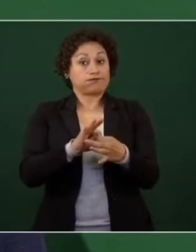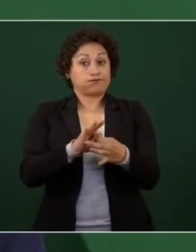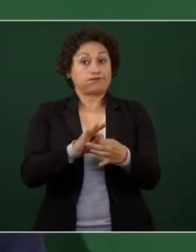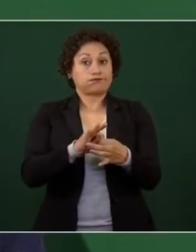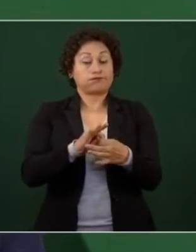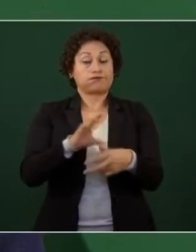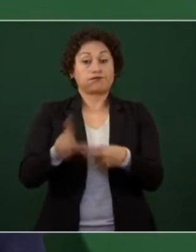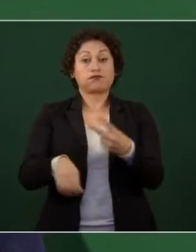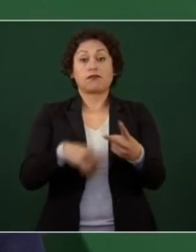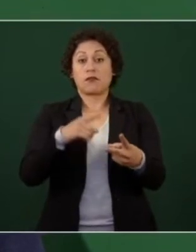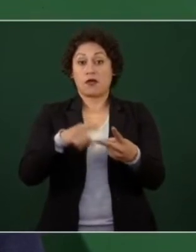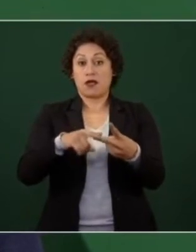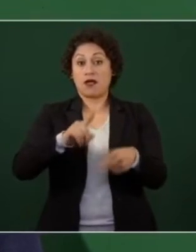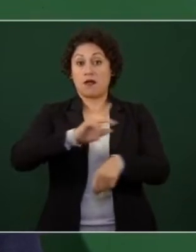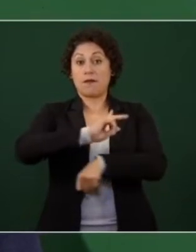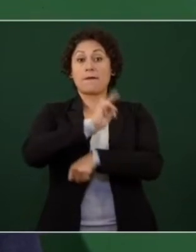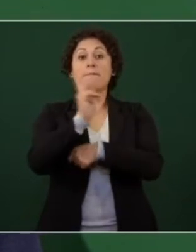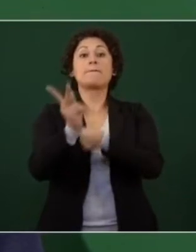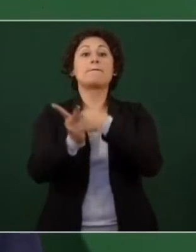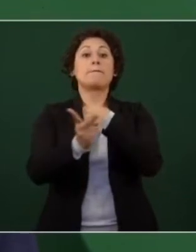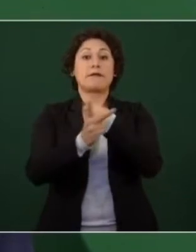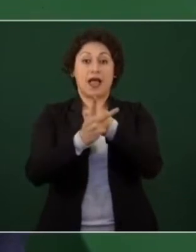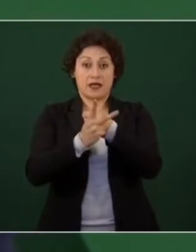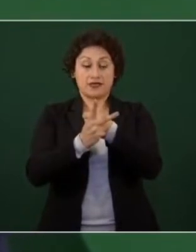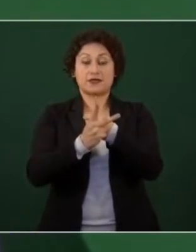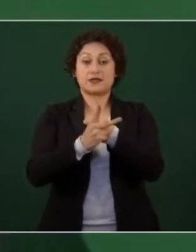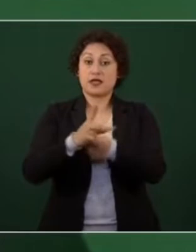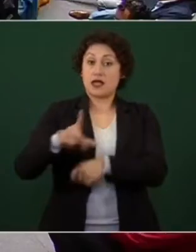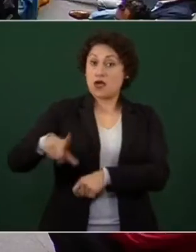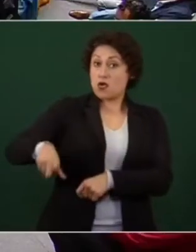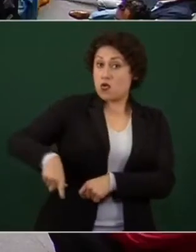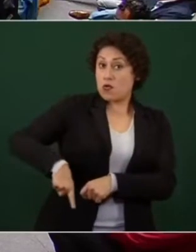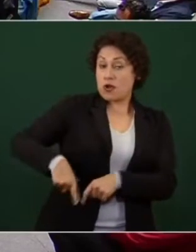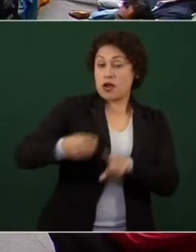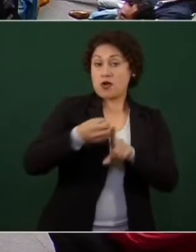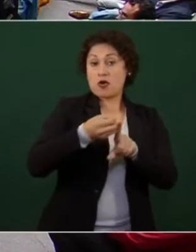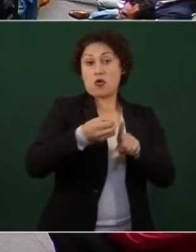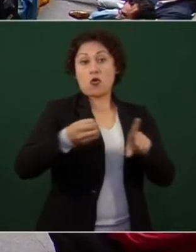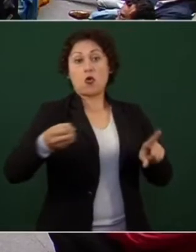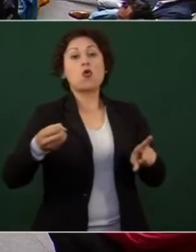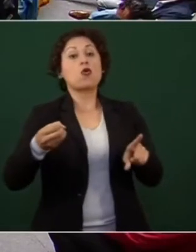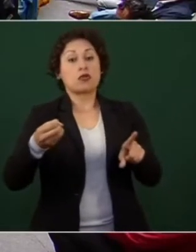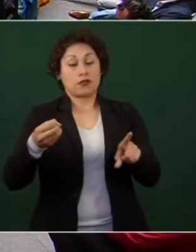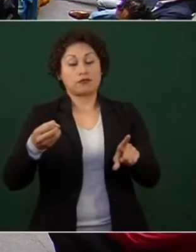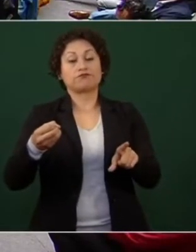del país nada más imagínense sucede una cosa así